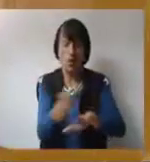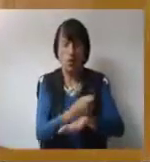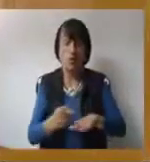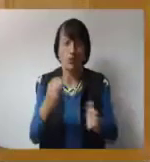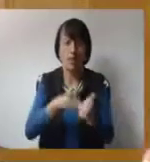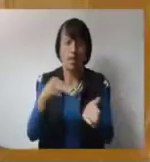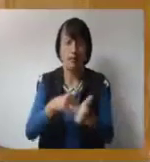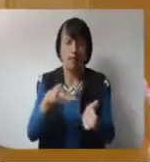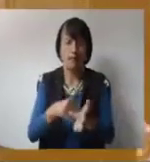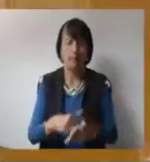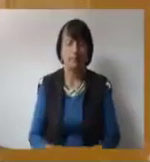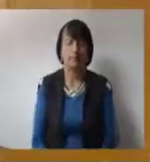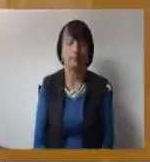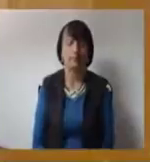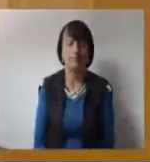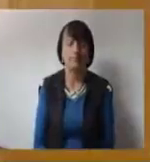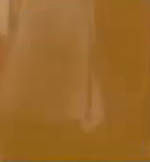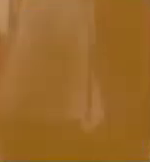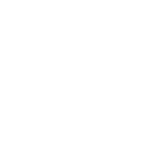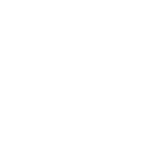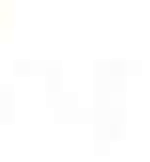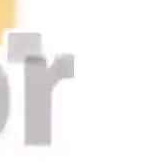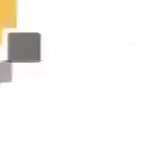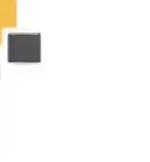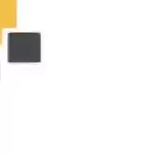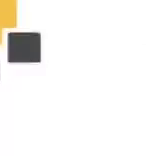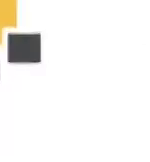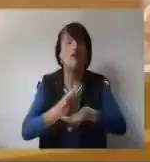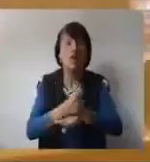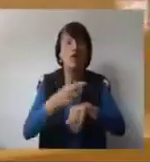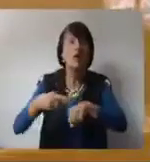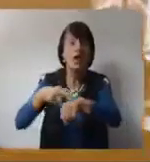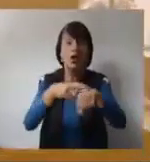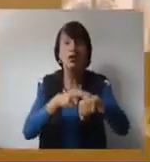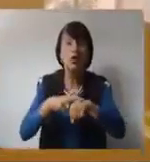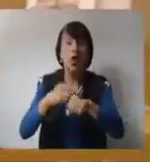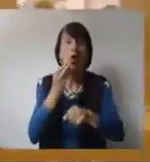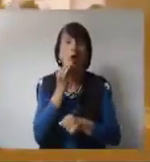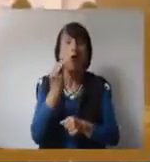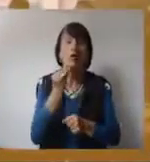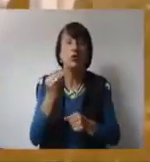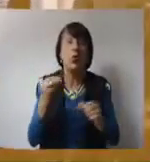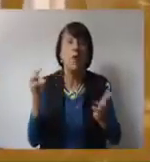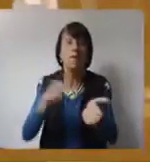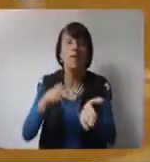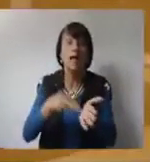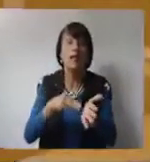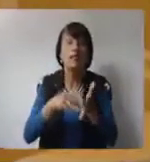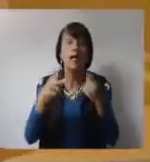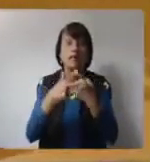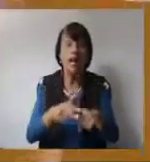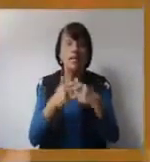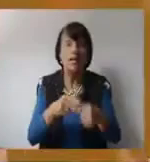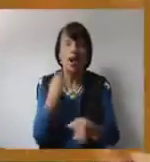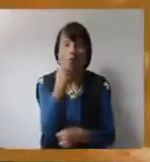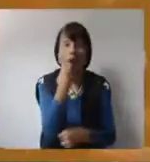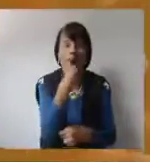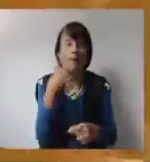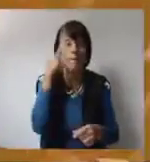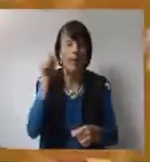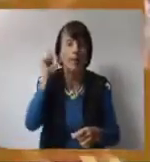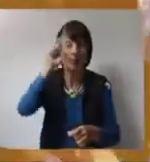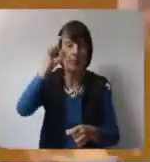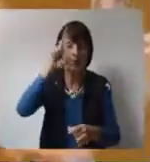Teques, Meran y Jaime Eslatarulo, Gobierno de Miranda. El gobierno regional, a través de Juventud Miranda, organizó un taller de